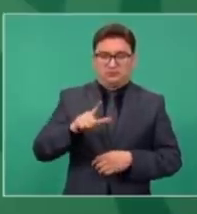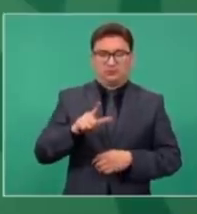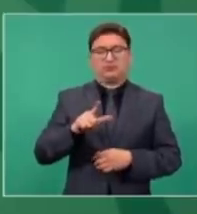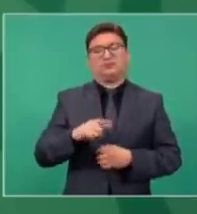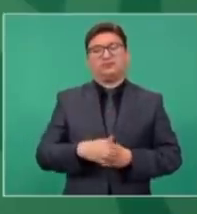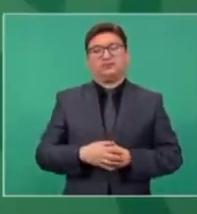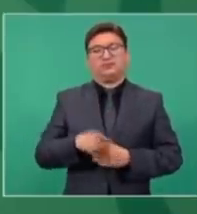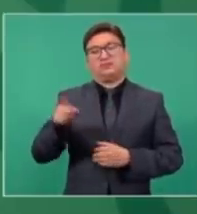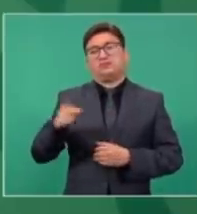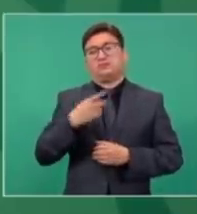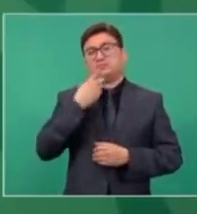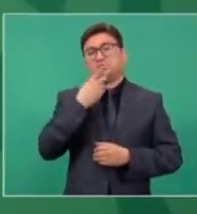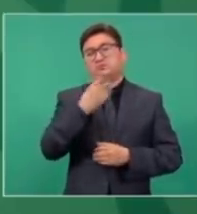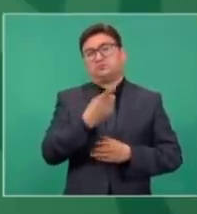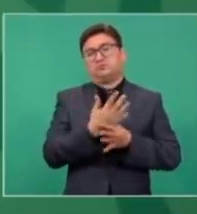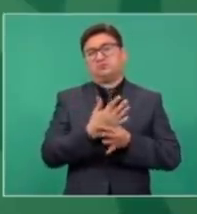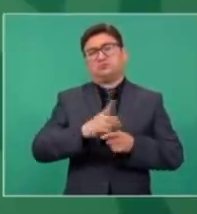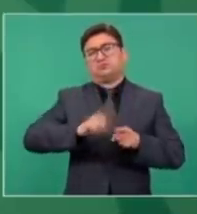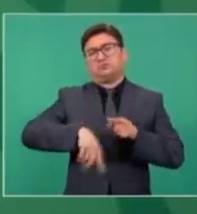retirarla.